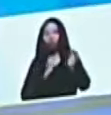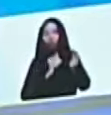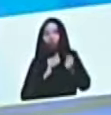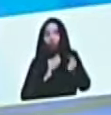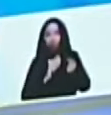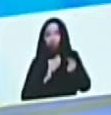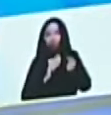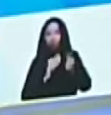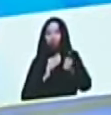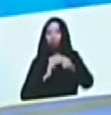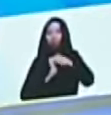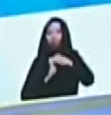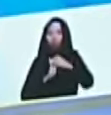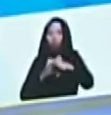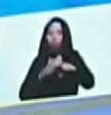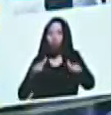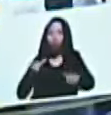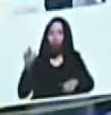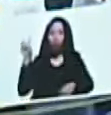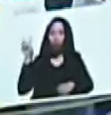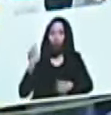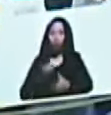la prosperidad de Venezuela.